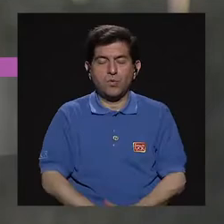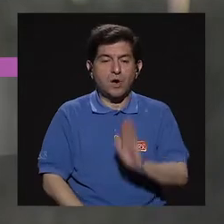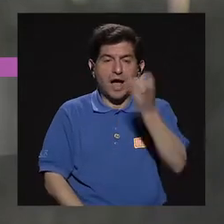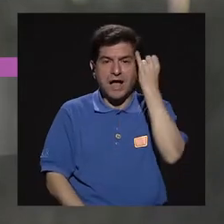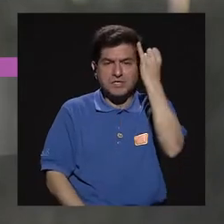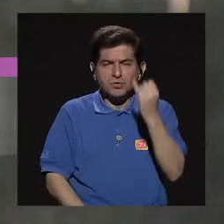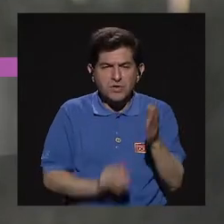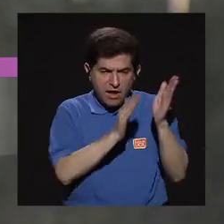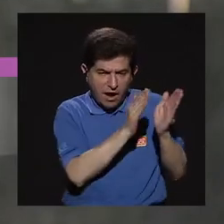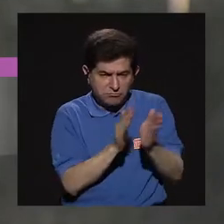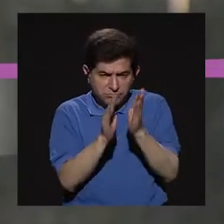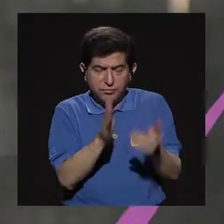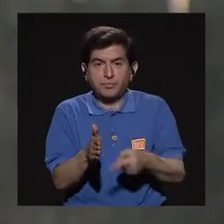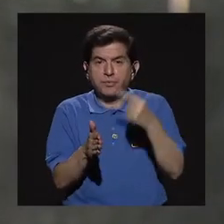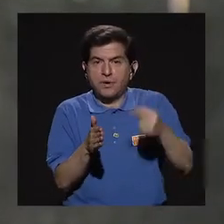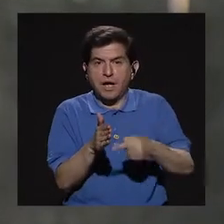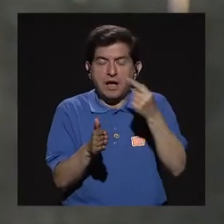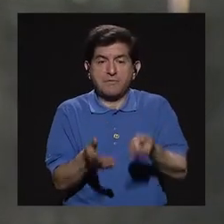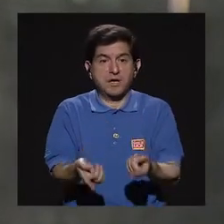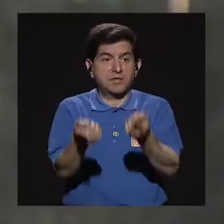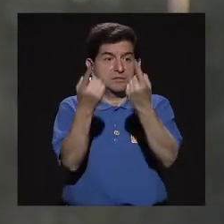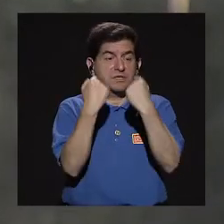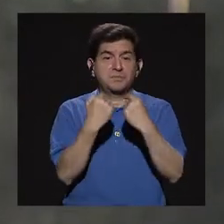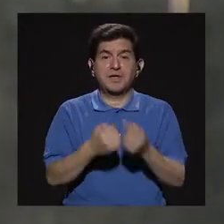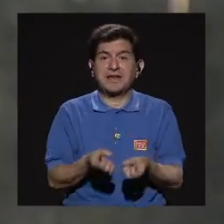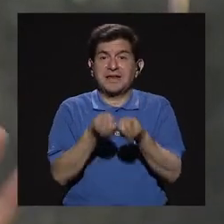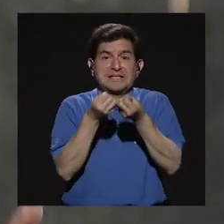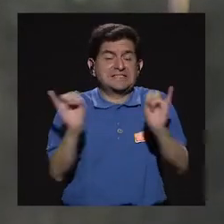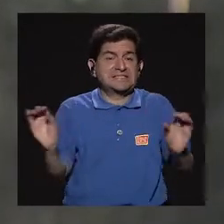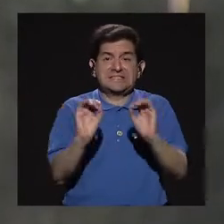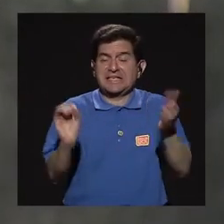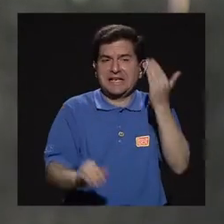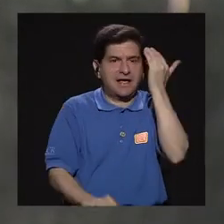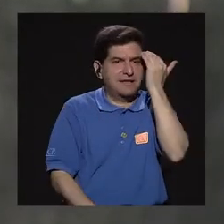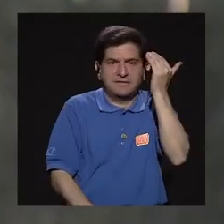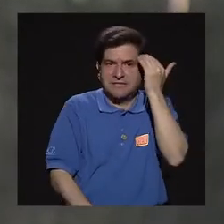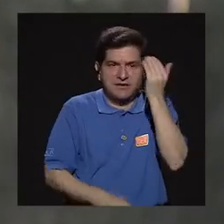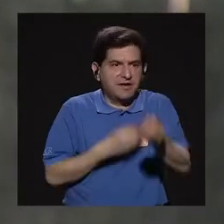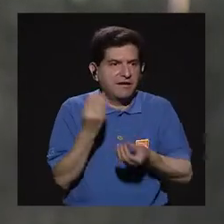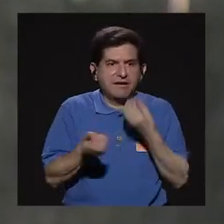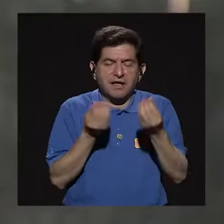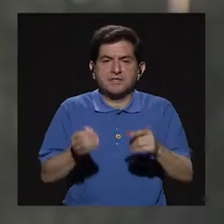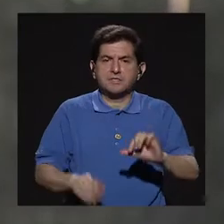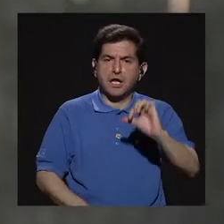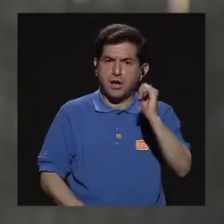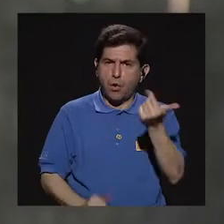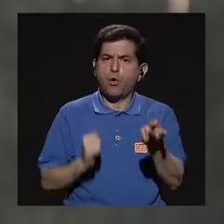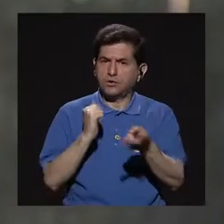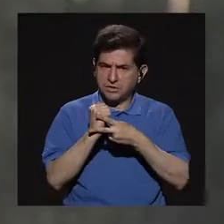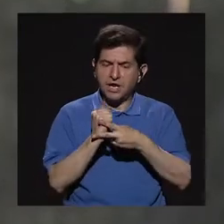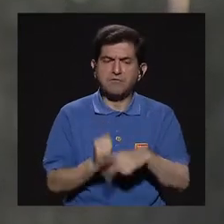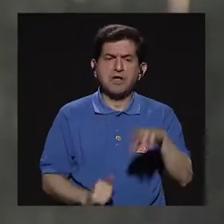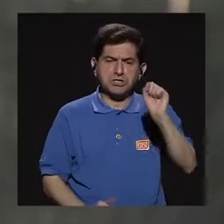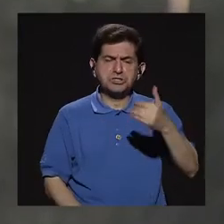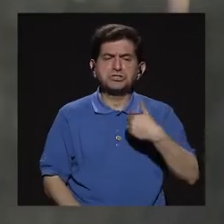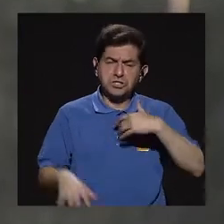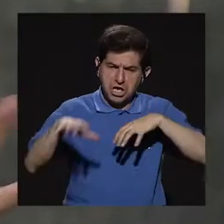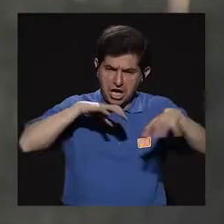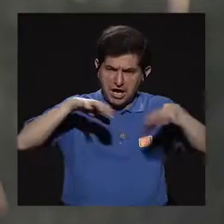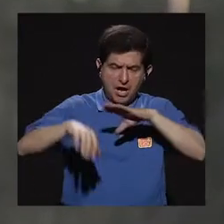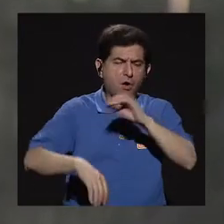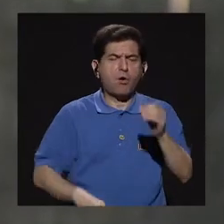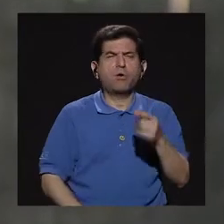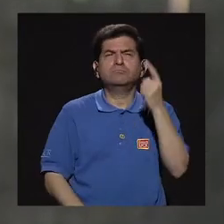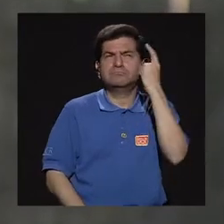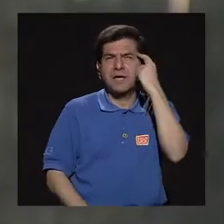a esas ideas. En algunas ocasiones vienen aquí sin la menor idea de qué hacer, pero en otras ocasiones ya ellas tienen o alguna actividad